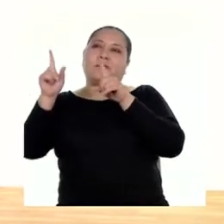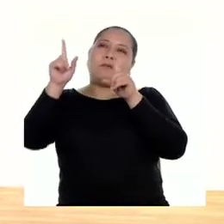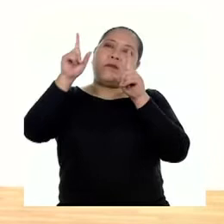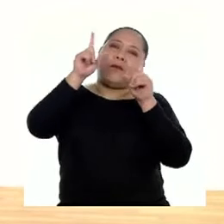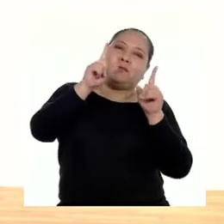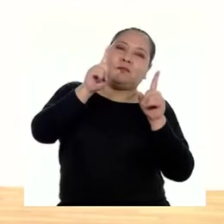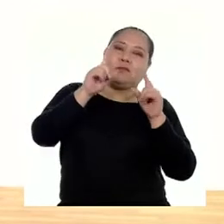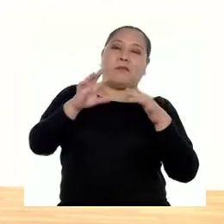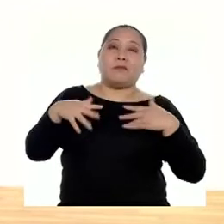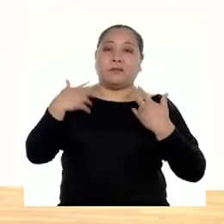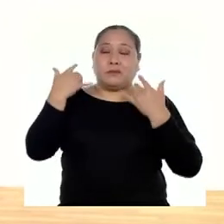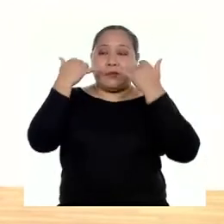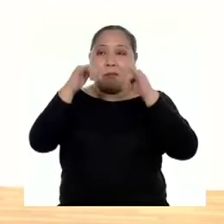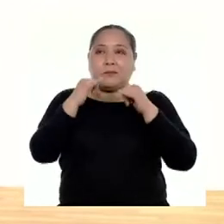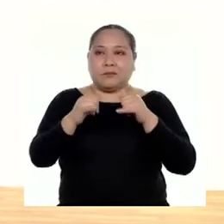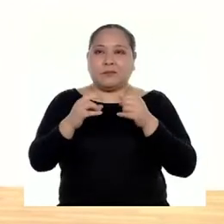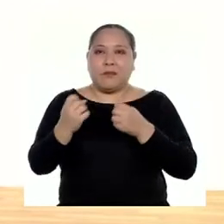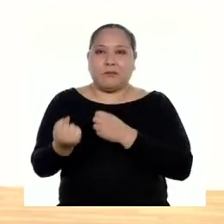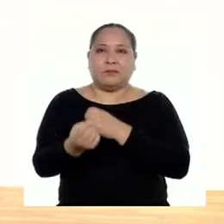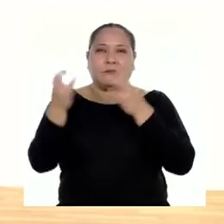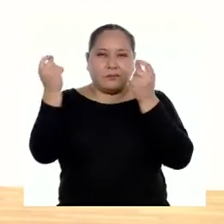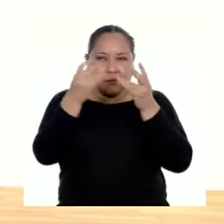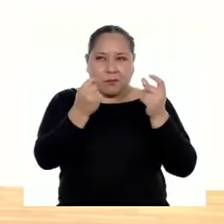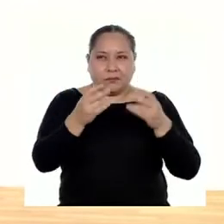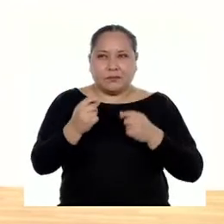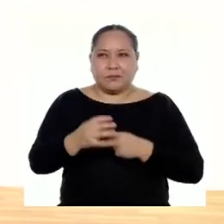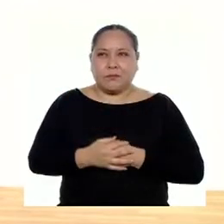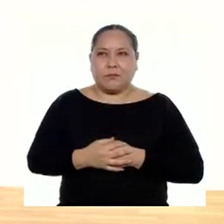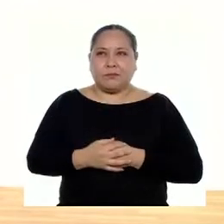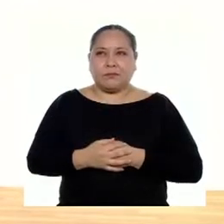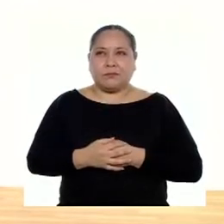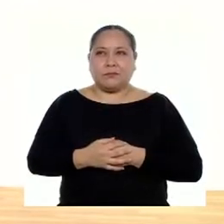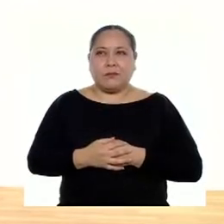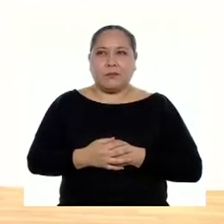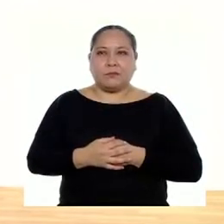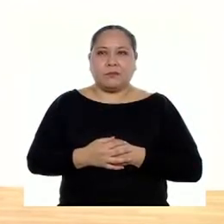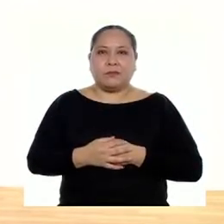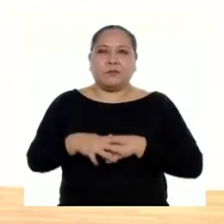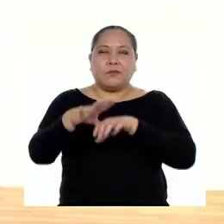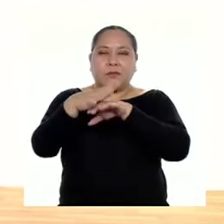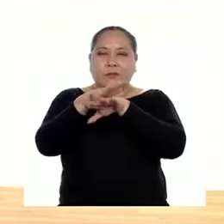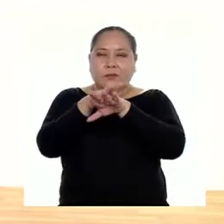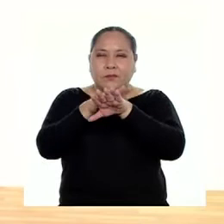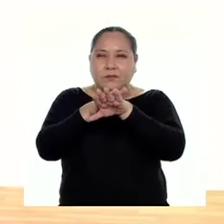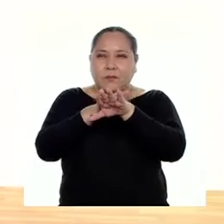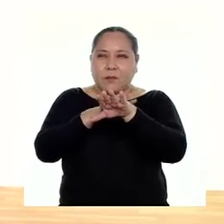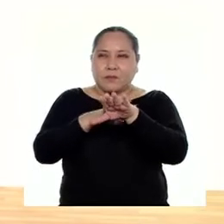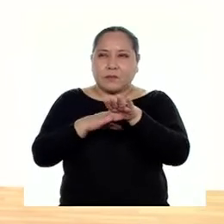Ajá. Podemos jugar con las intensidades. Más rápido. O lento.